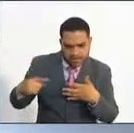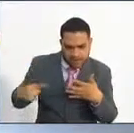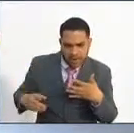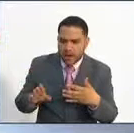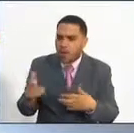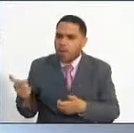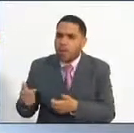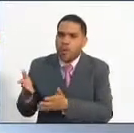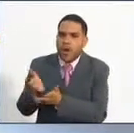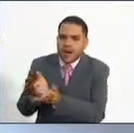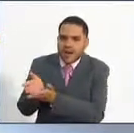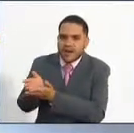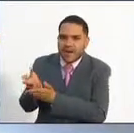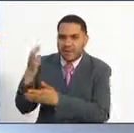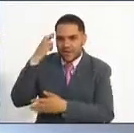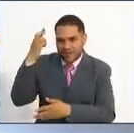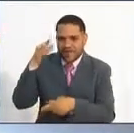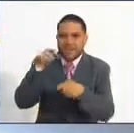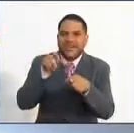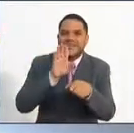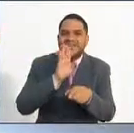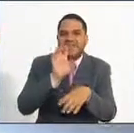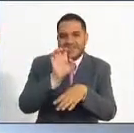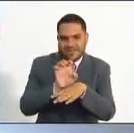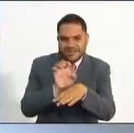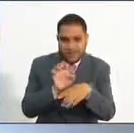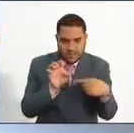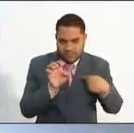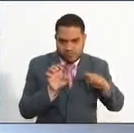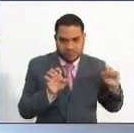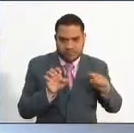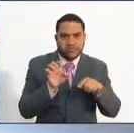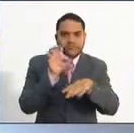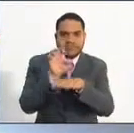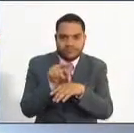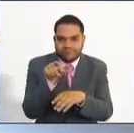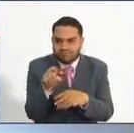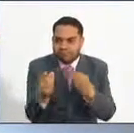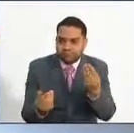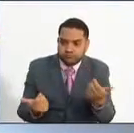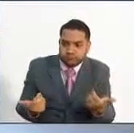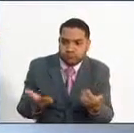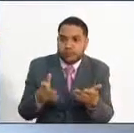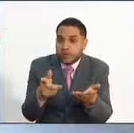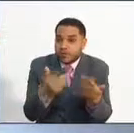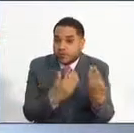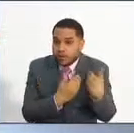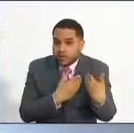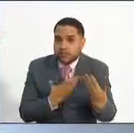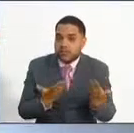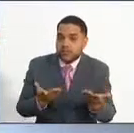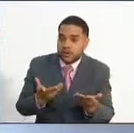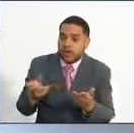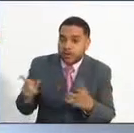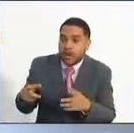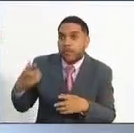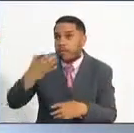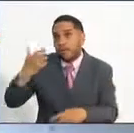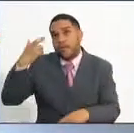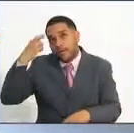al hablar de los requisitos mínimos, qué tipo de profesión se requiere y qué otras condiciones, si especialización, en fin.